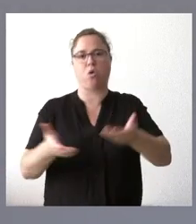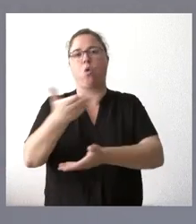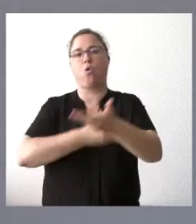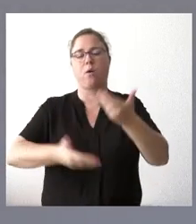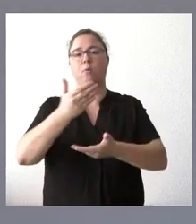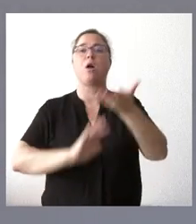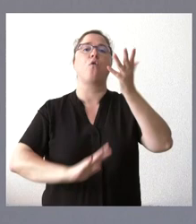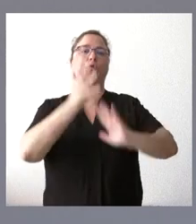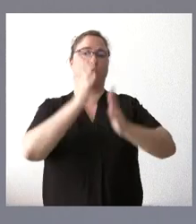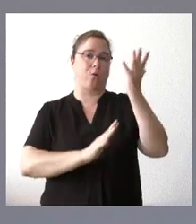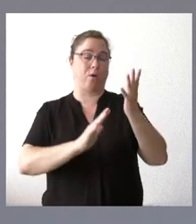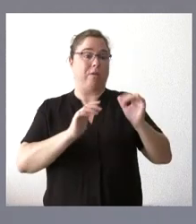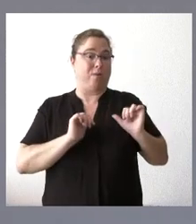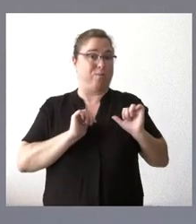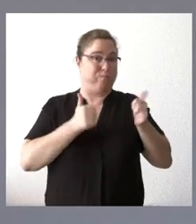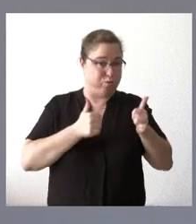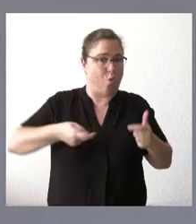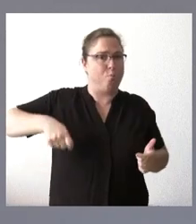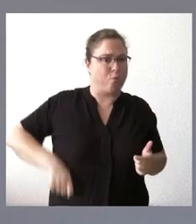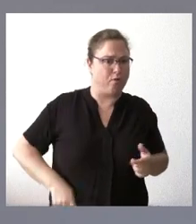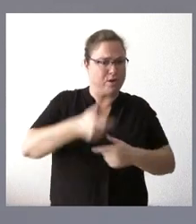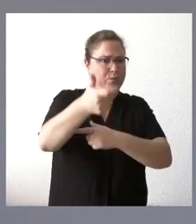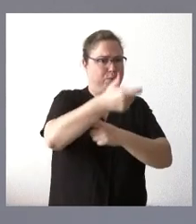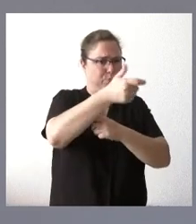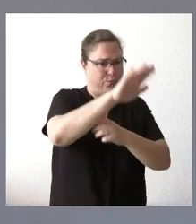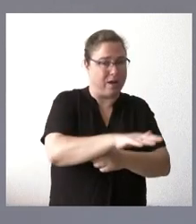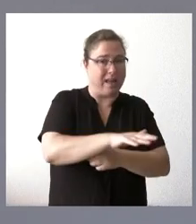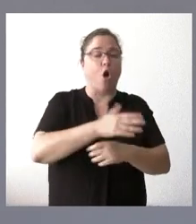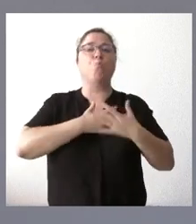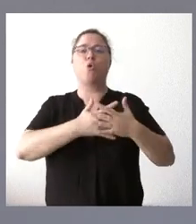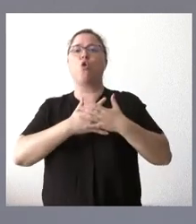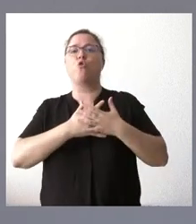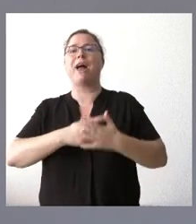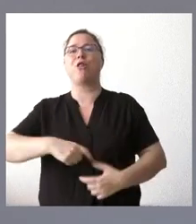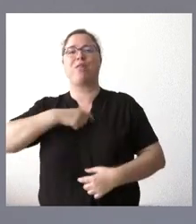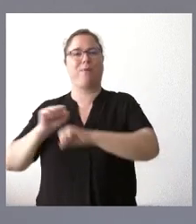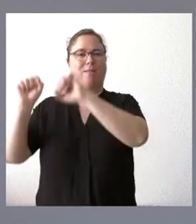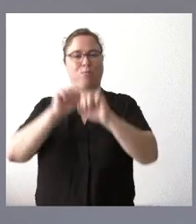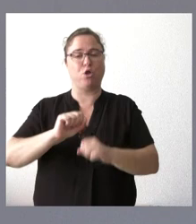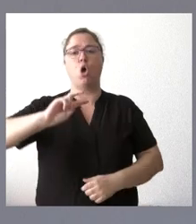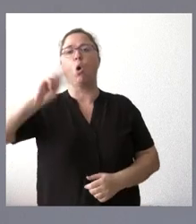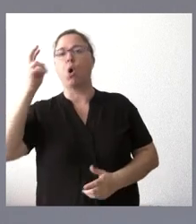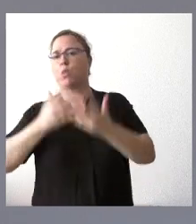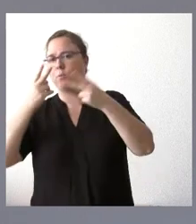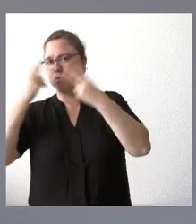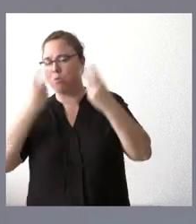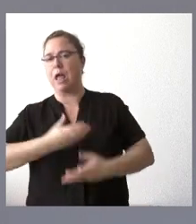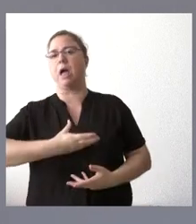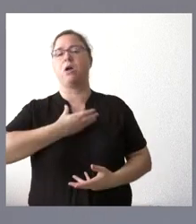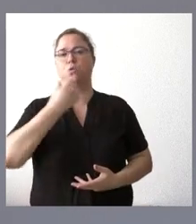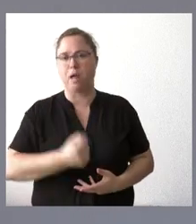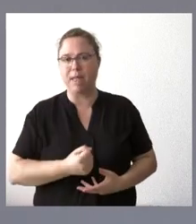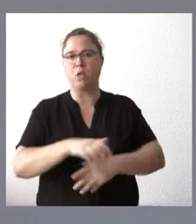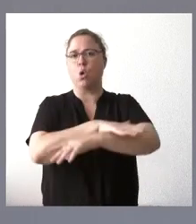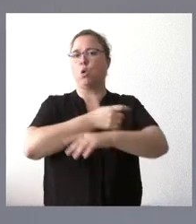el incendio, desde el operativo de extinción de incendio, desde los voluntarios de protección civil, desde otras administraciones públicas, Ayuntamiento, Gobierno de España,